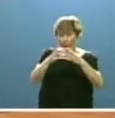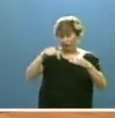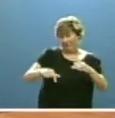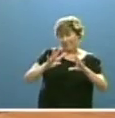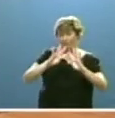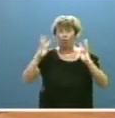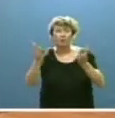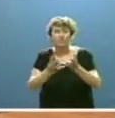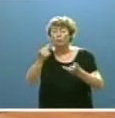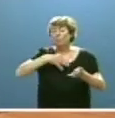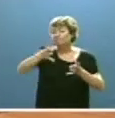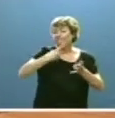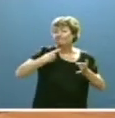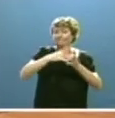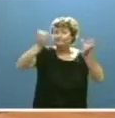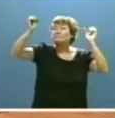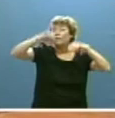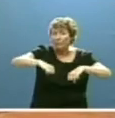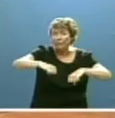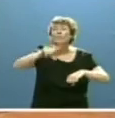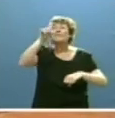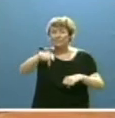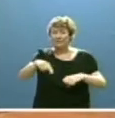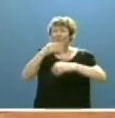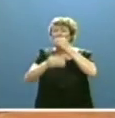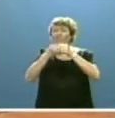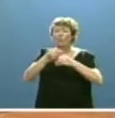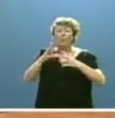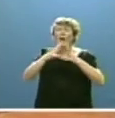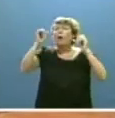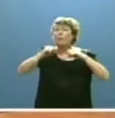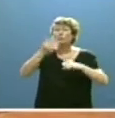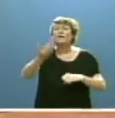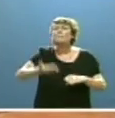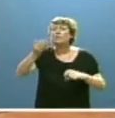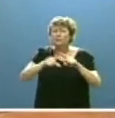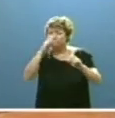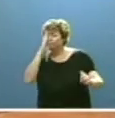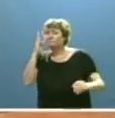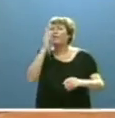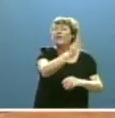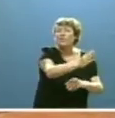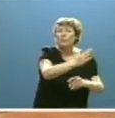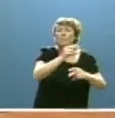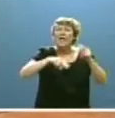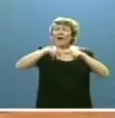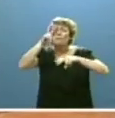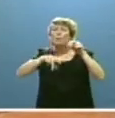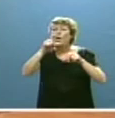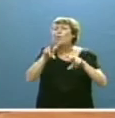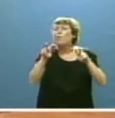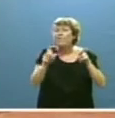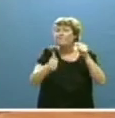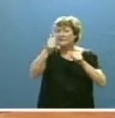Un consenso que también propició pactos tan importantes como el dirigido a diseñar una nueva y más